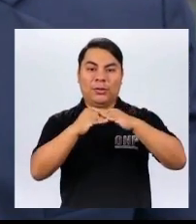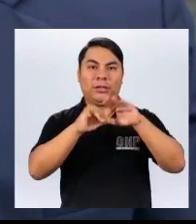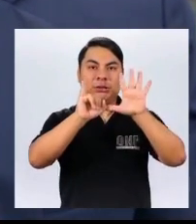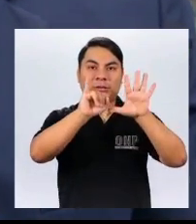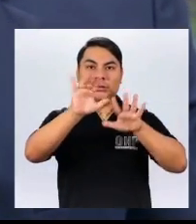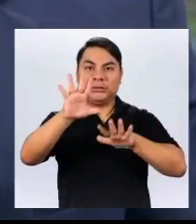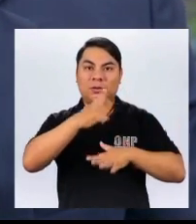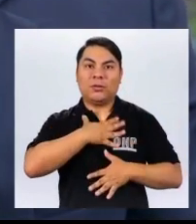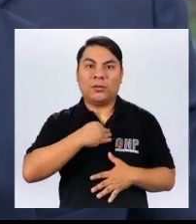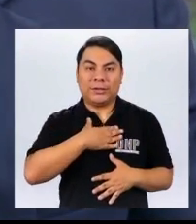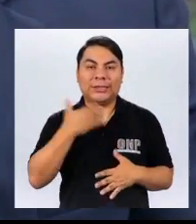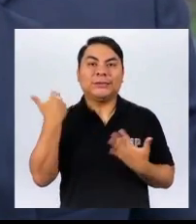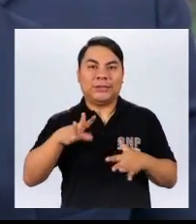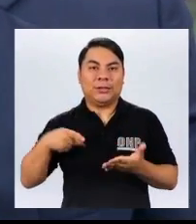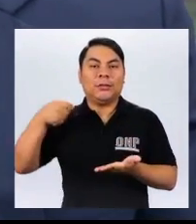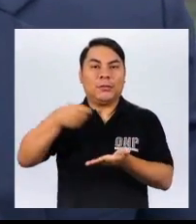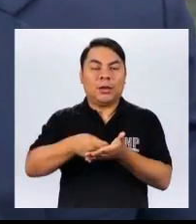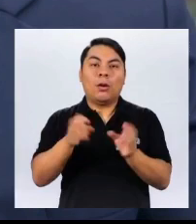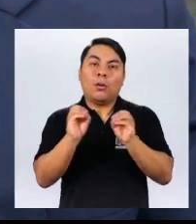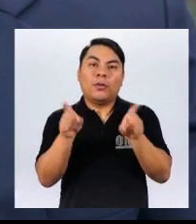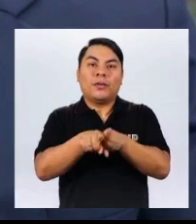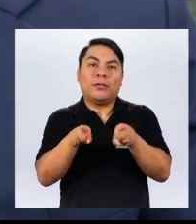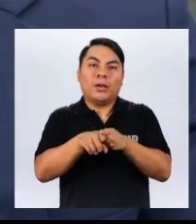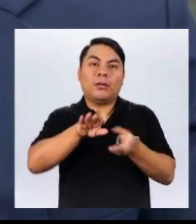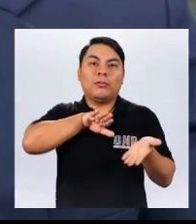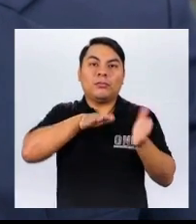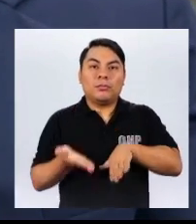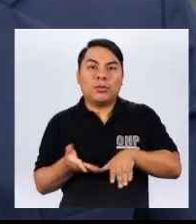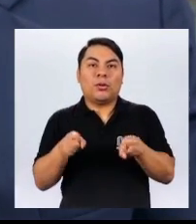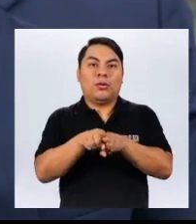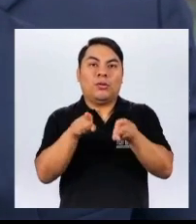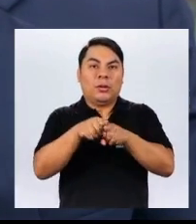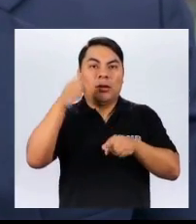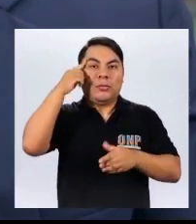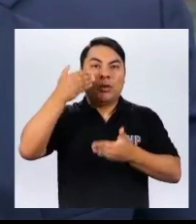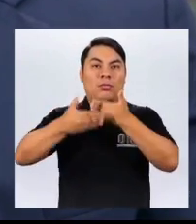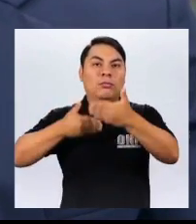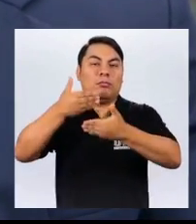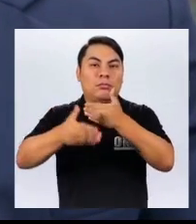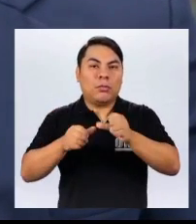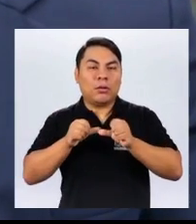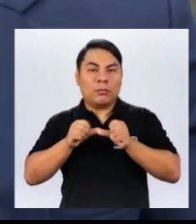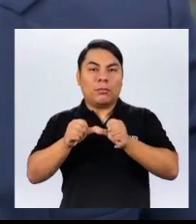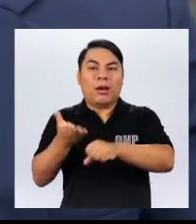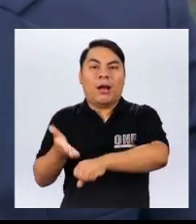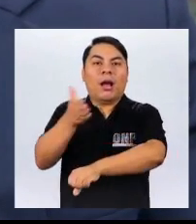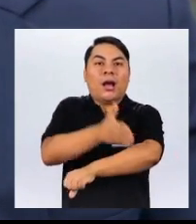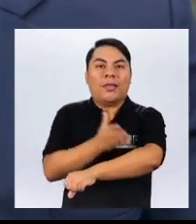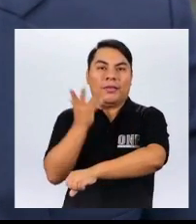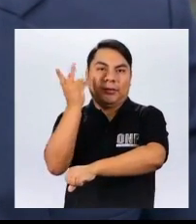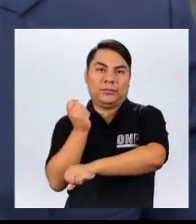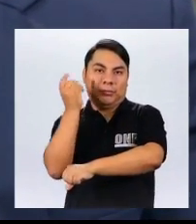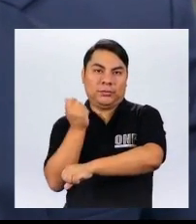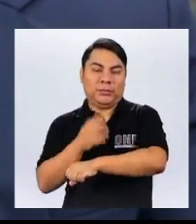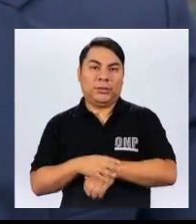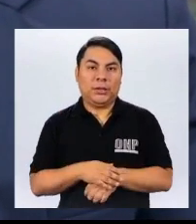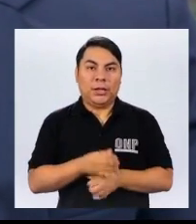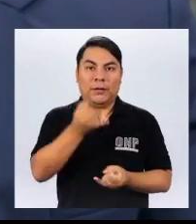edad de jubilación también se transfiere por fallecimiento o declaración de invalidez total o permanente o con la jubilación anticipada del titular